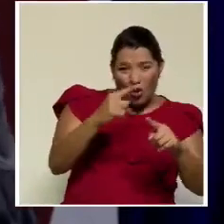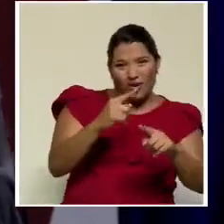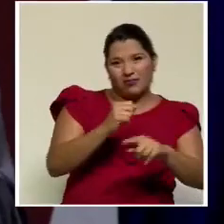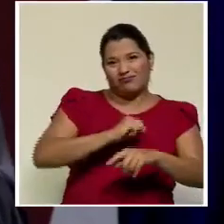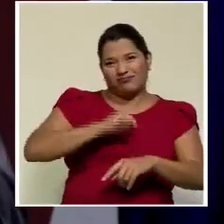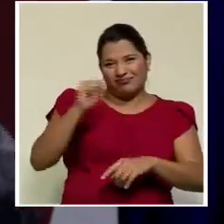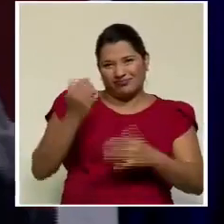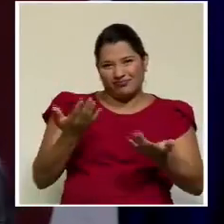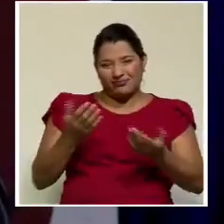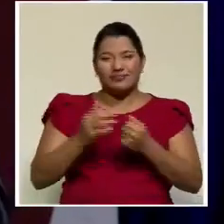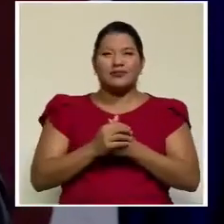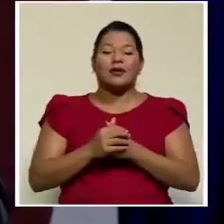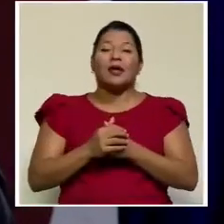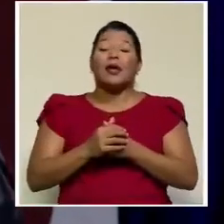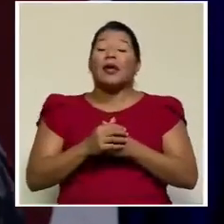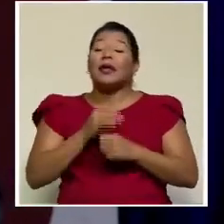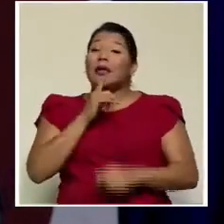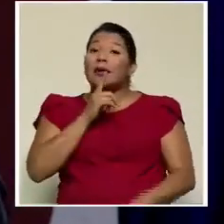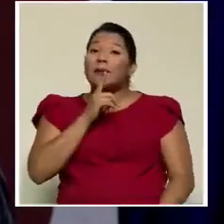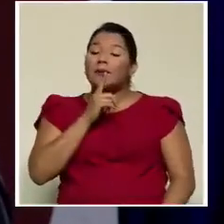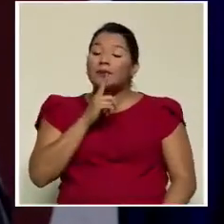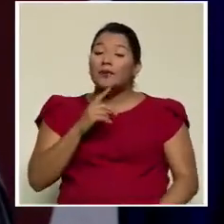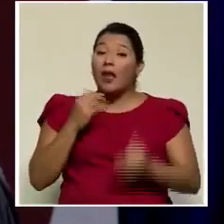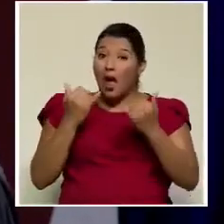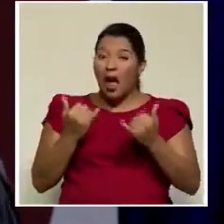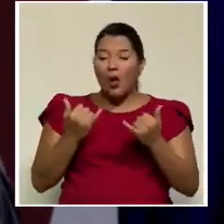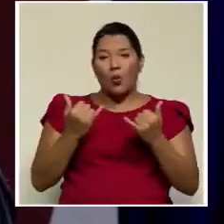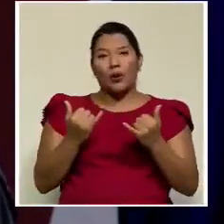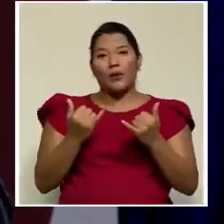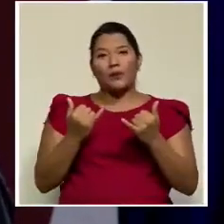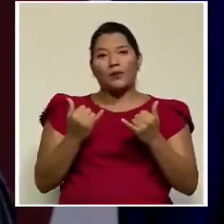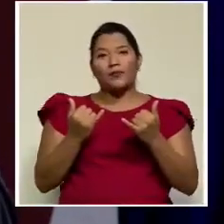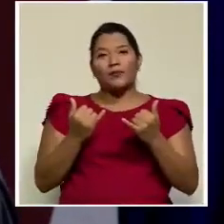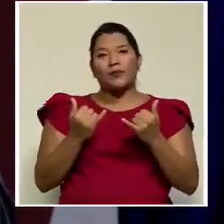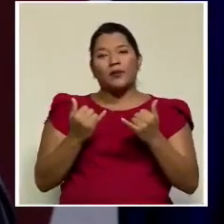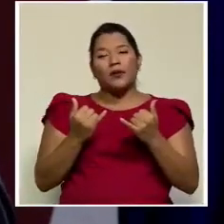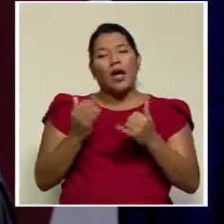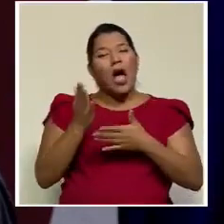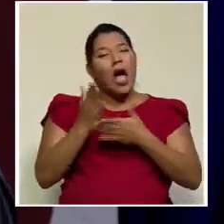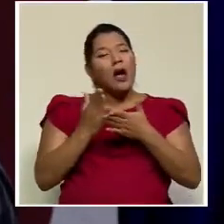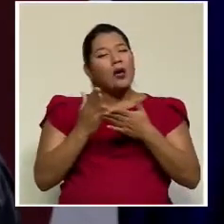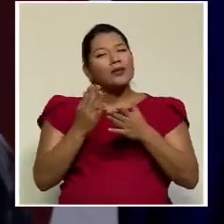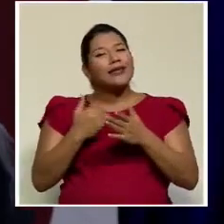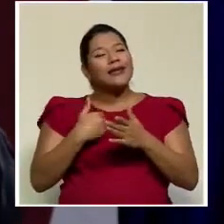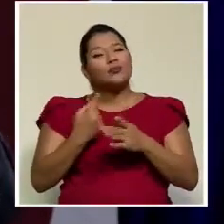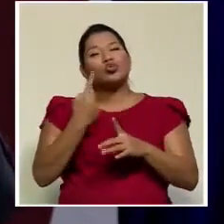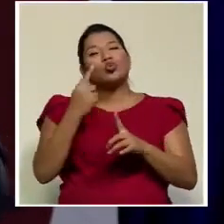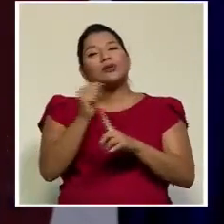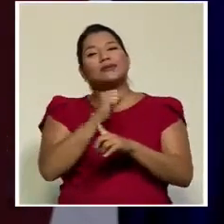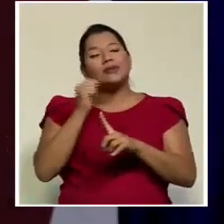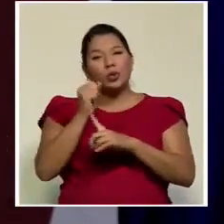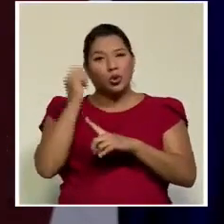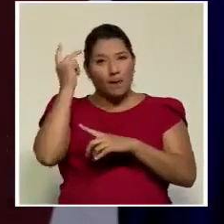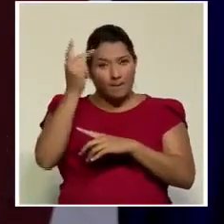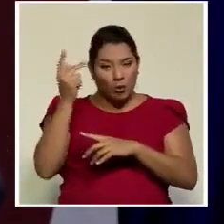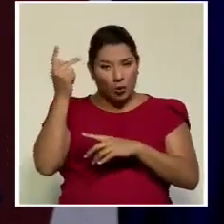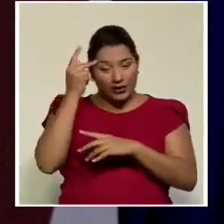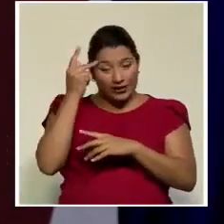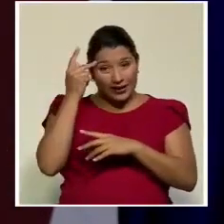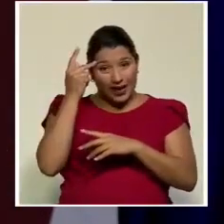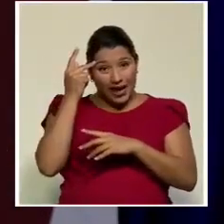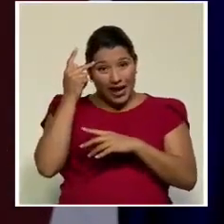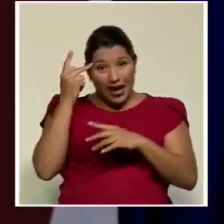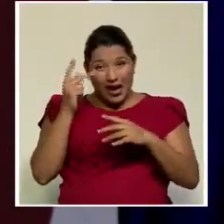Hay un fenómeno político propiciado